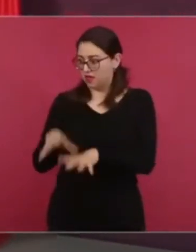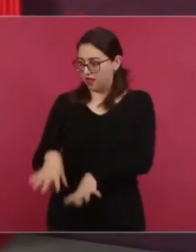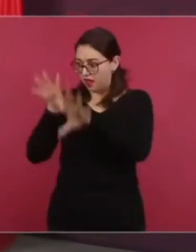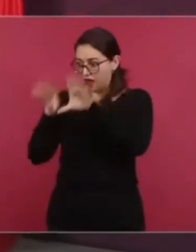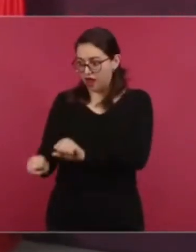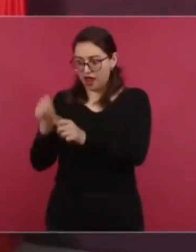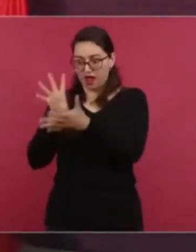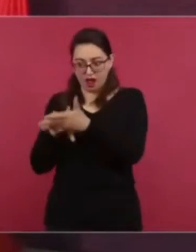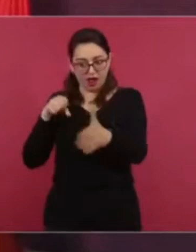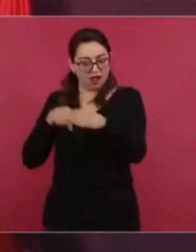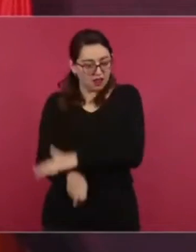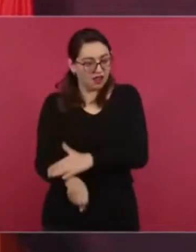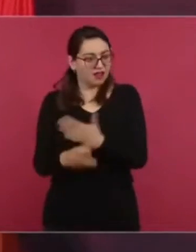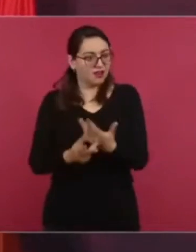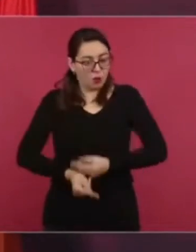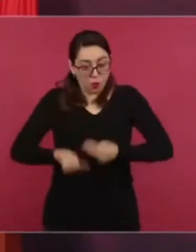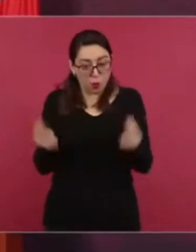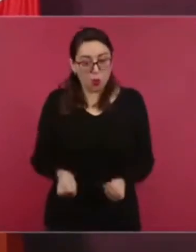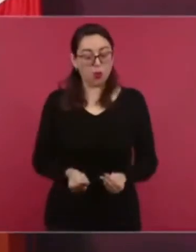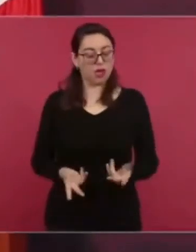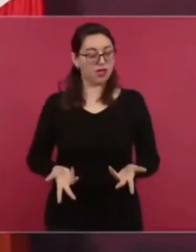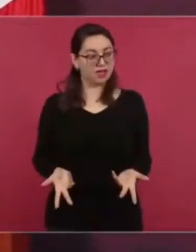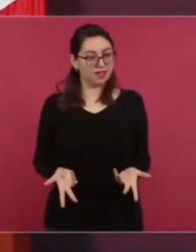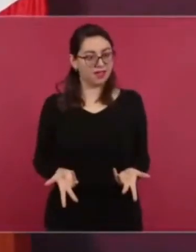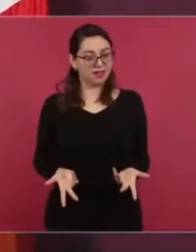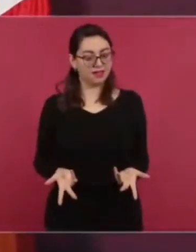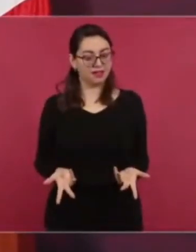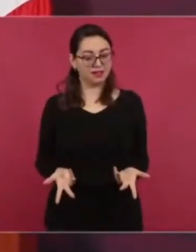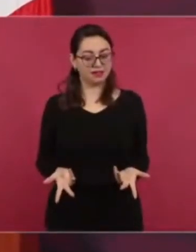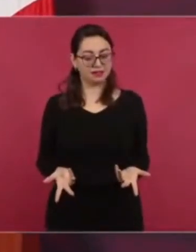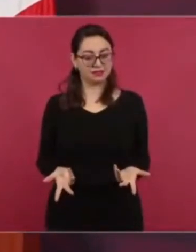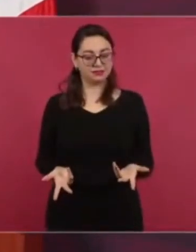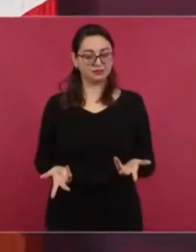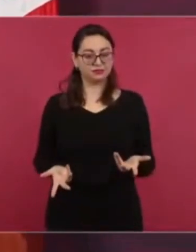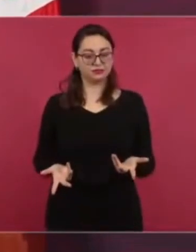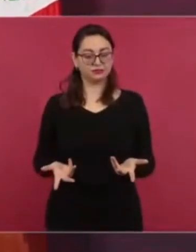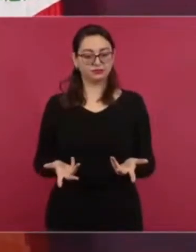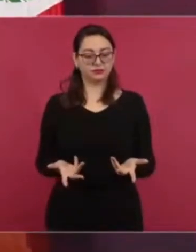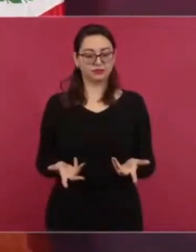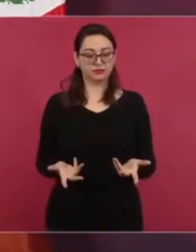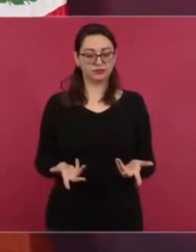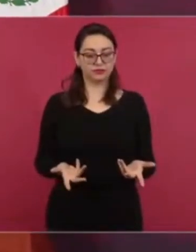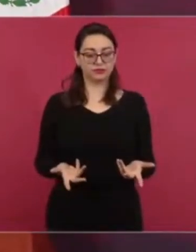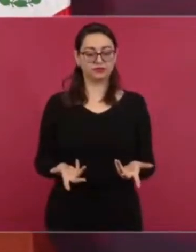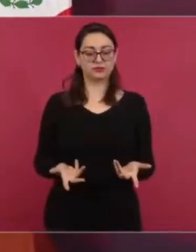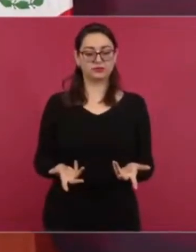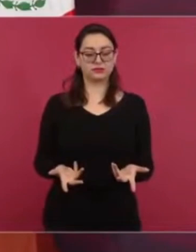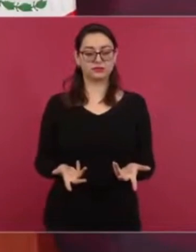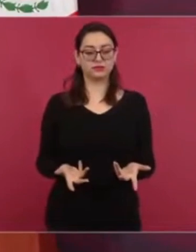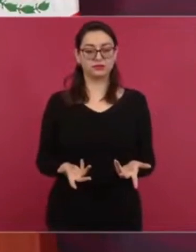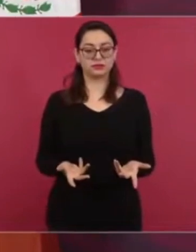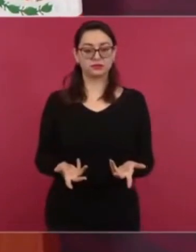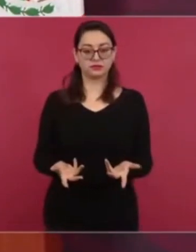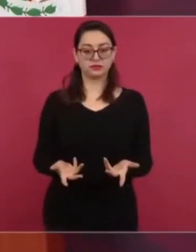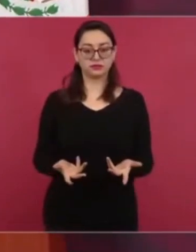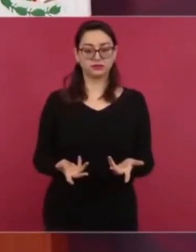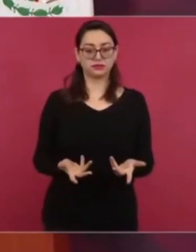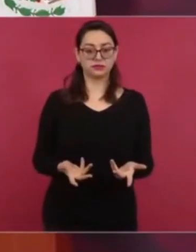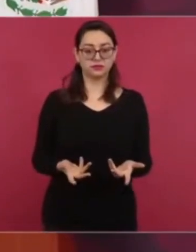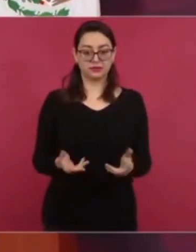Y me reúno, porque es un asunto